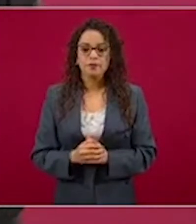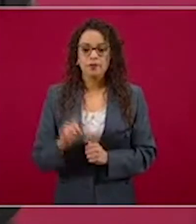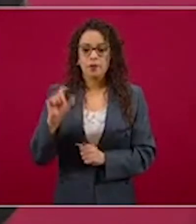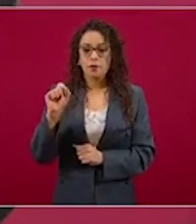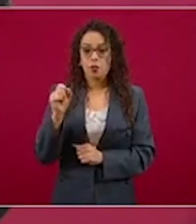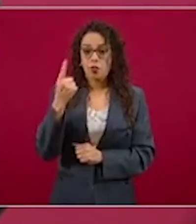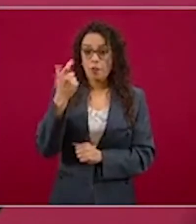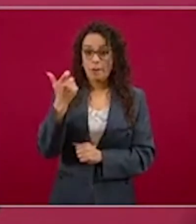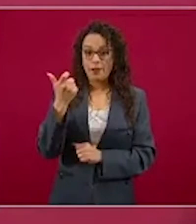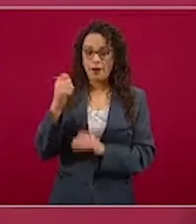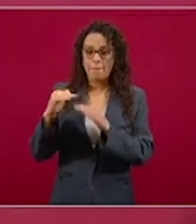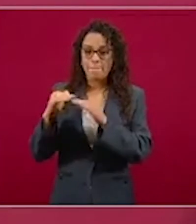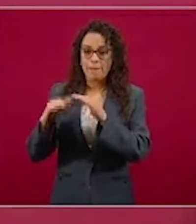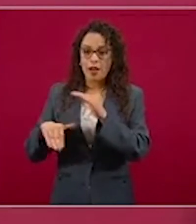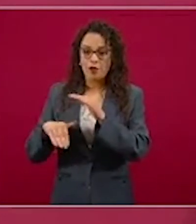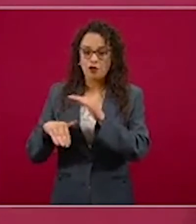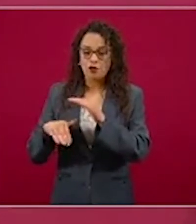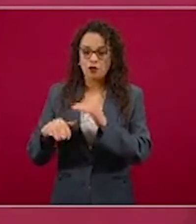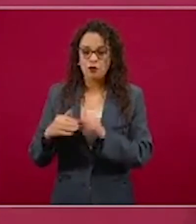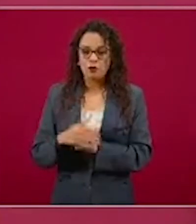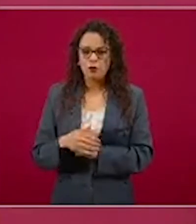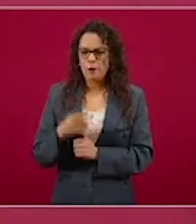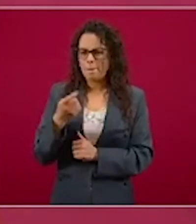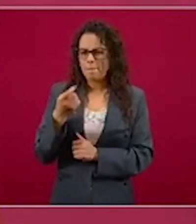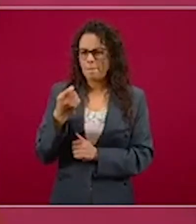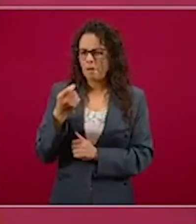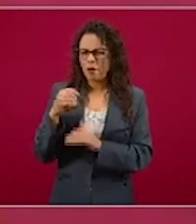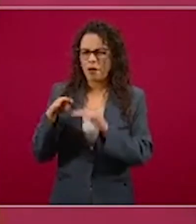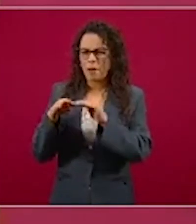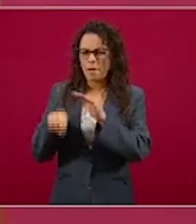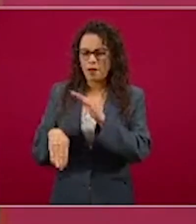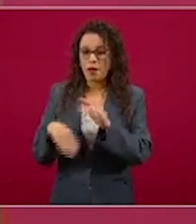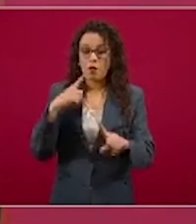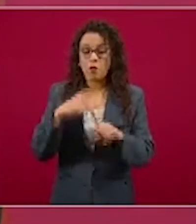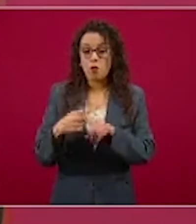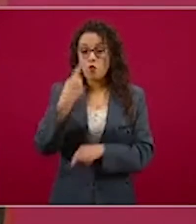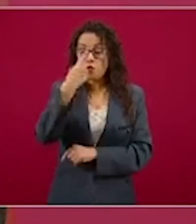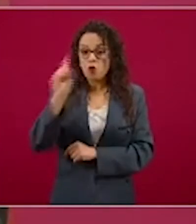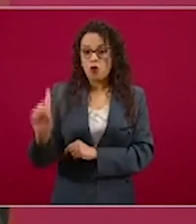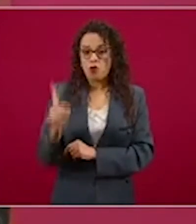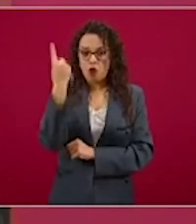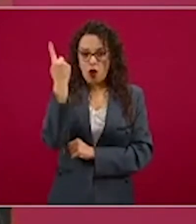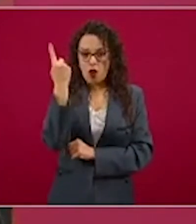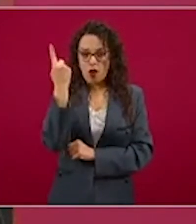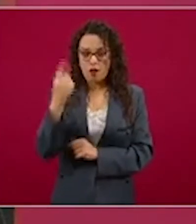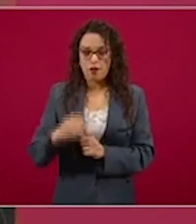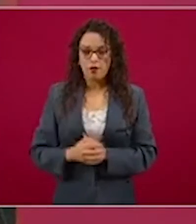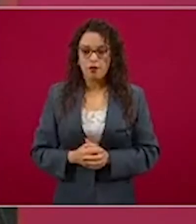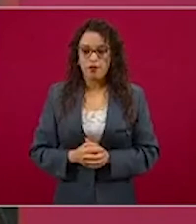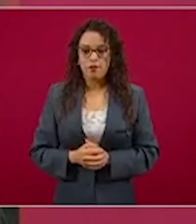pesos, un poco menos, por dólar. Cuando